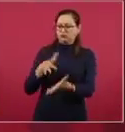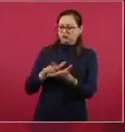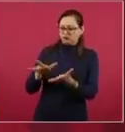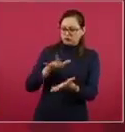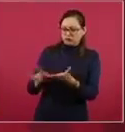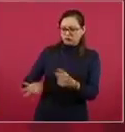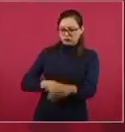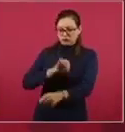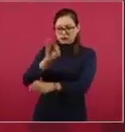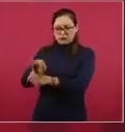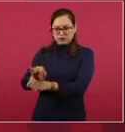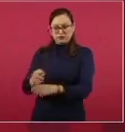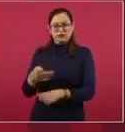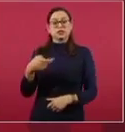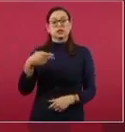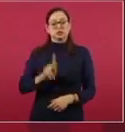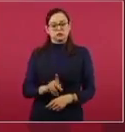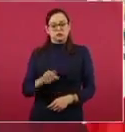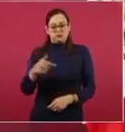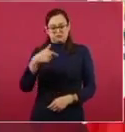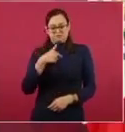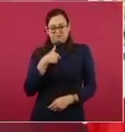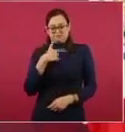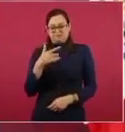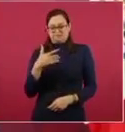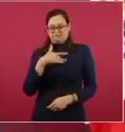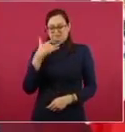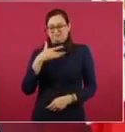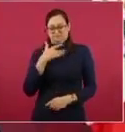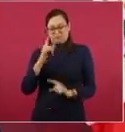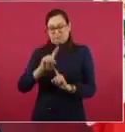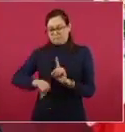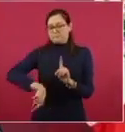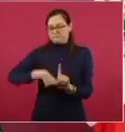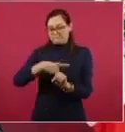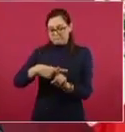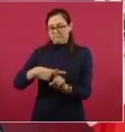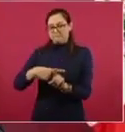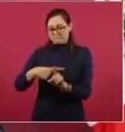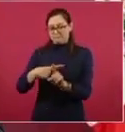de que se les entregue a los familiares,